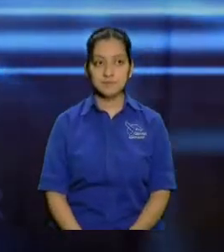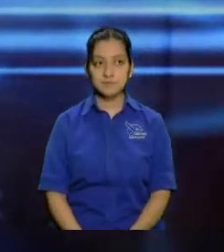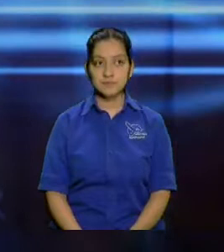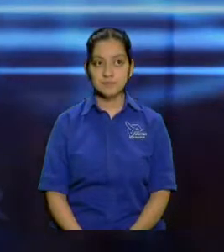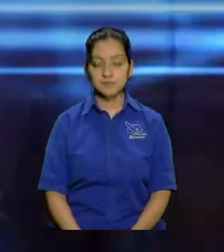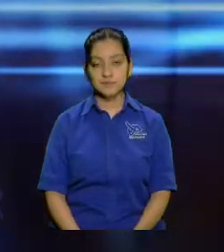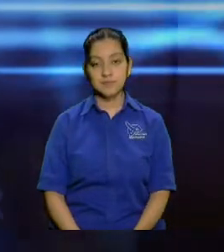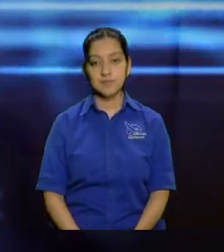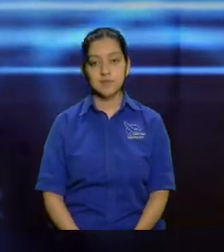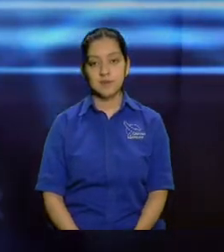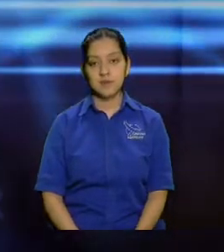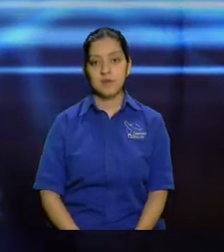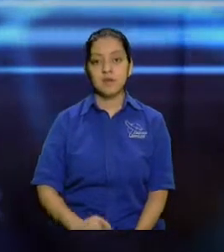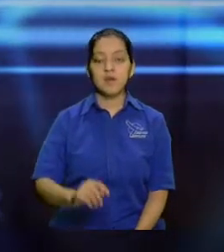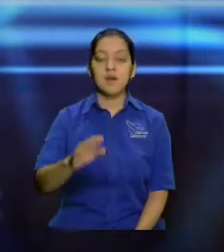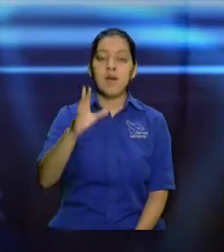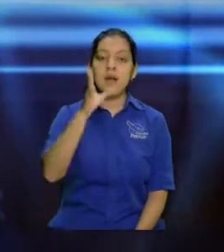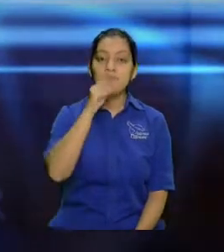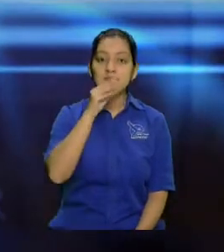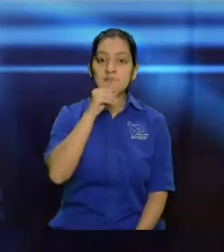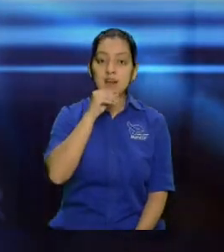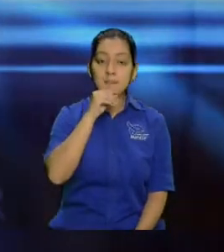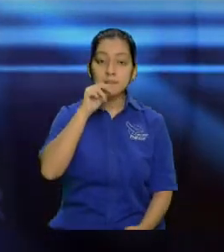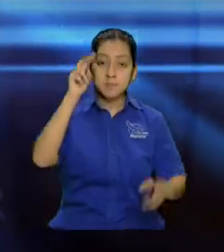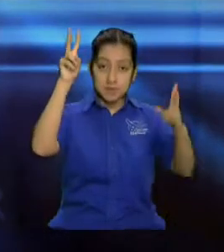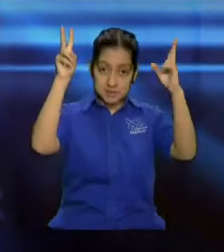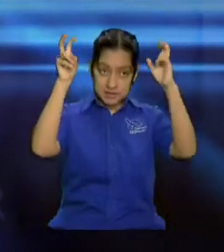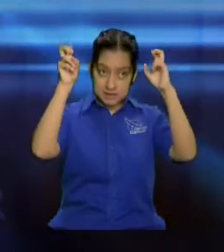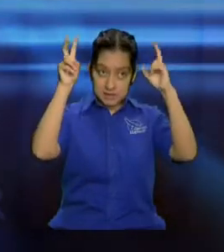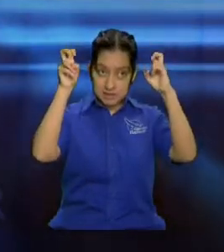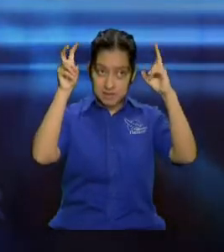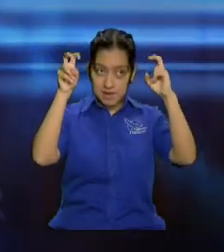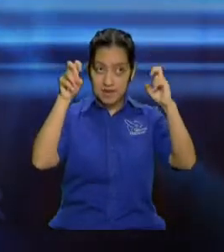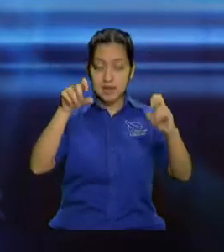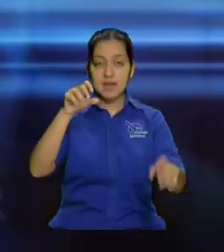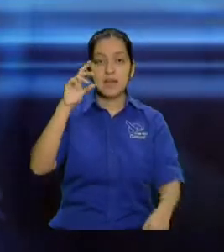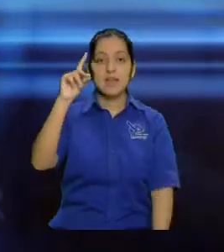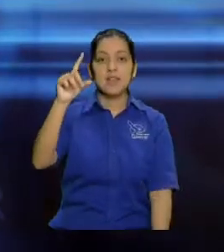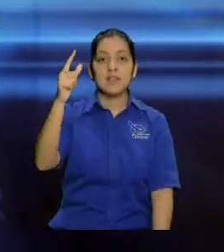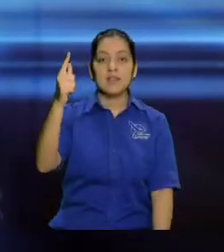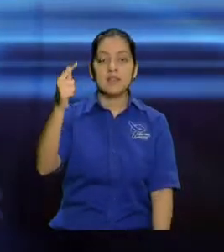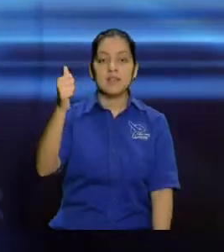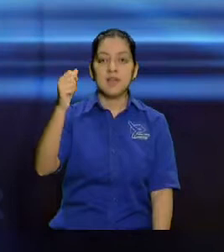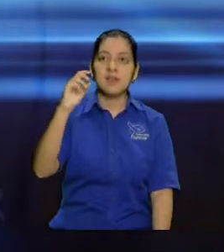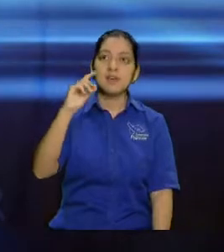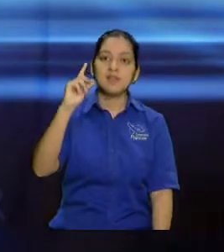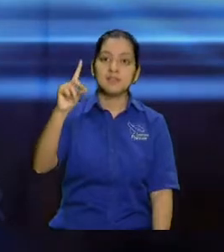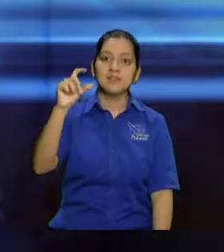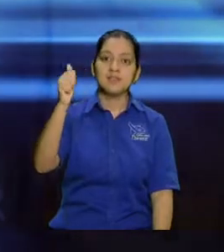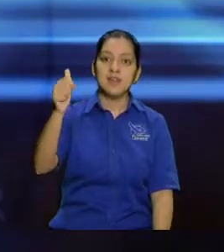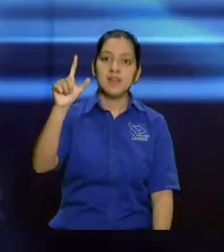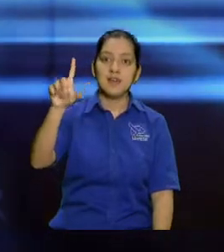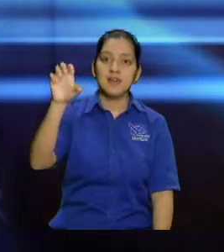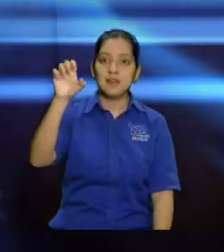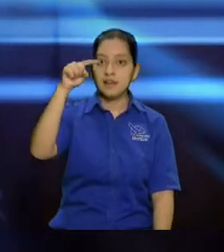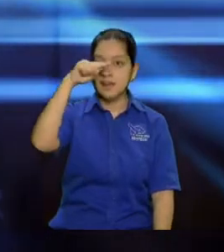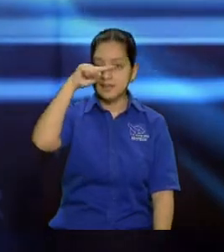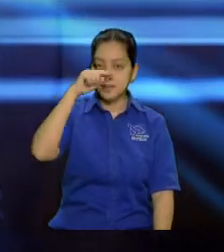yo le voy a hablar de la Dalet. Dalet quiere decir puerta